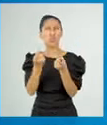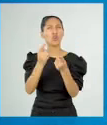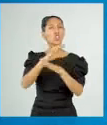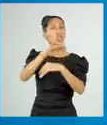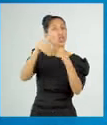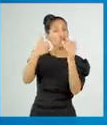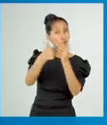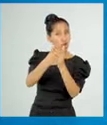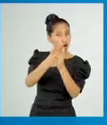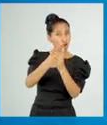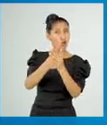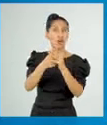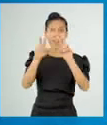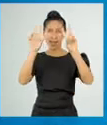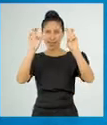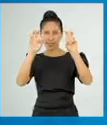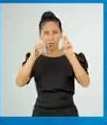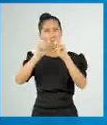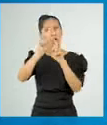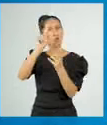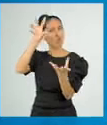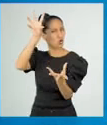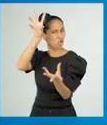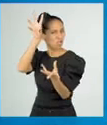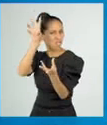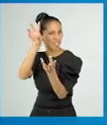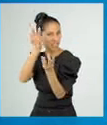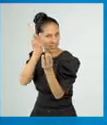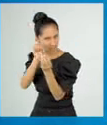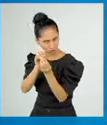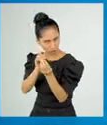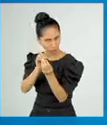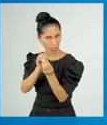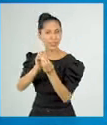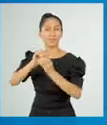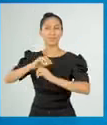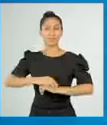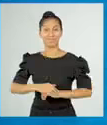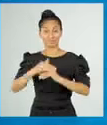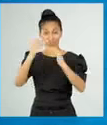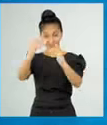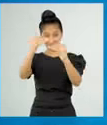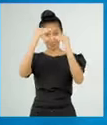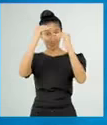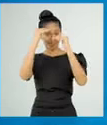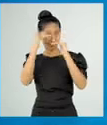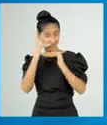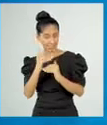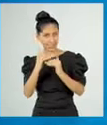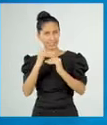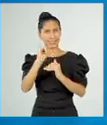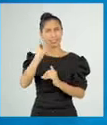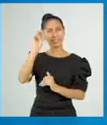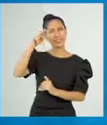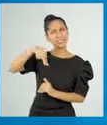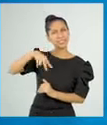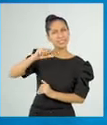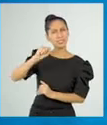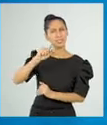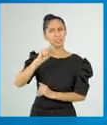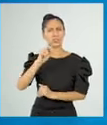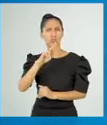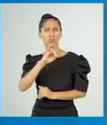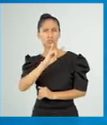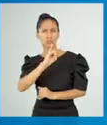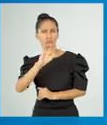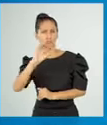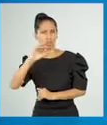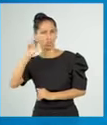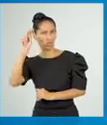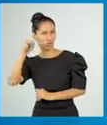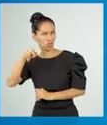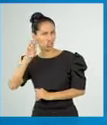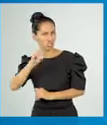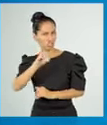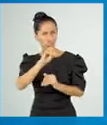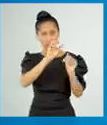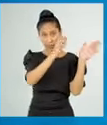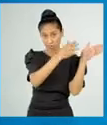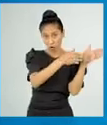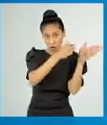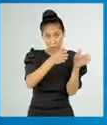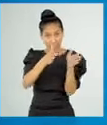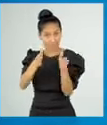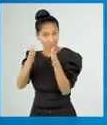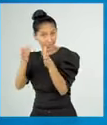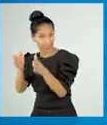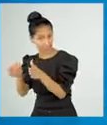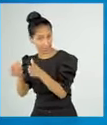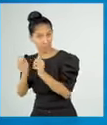expone el nombre de cada uno y su función específica o general. Instrucciones en una secuencia organizada. La estructura